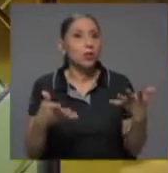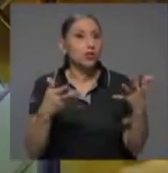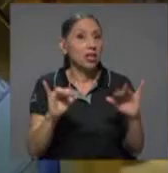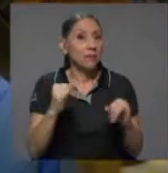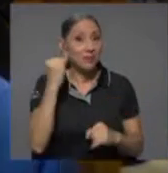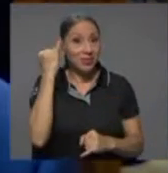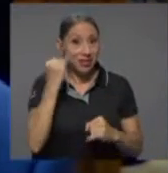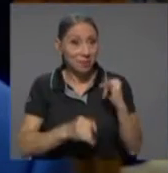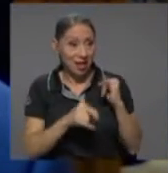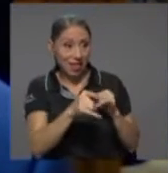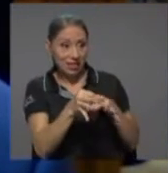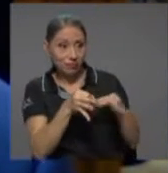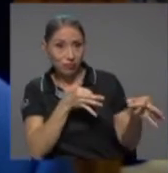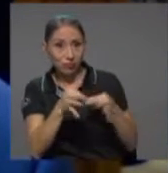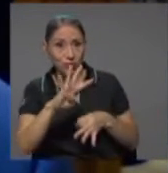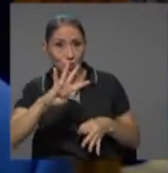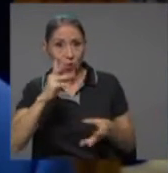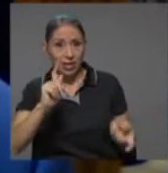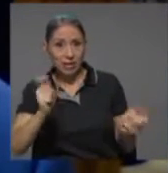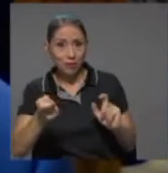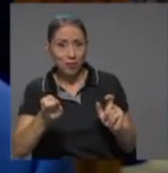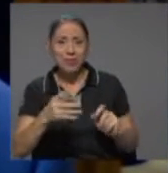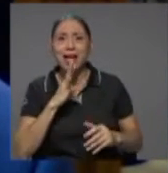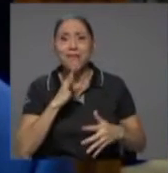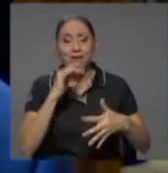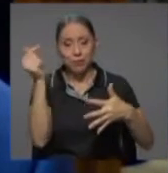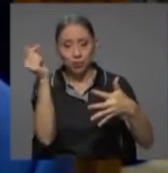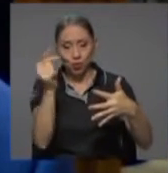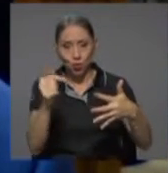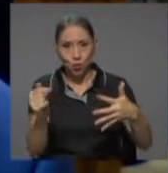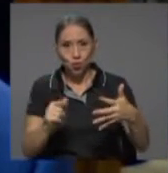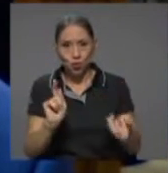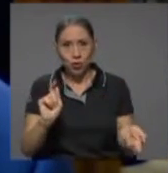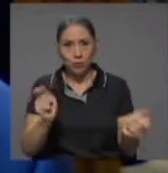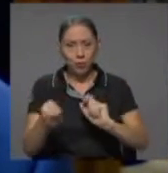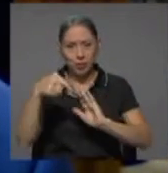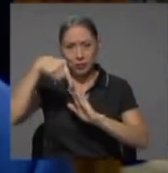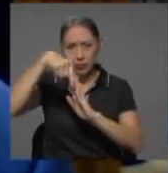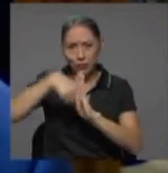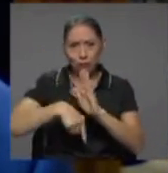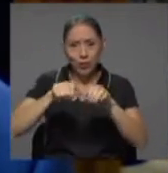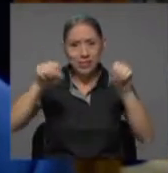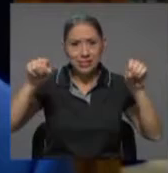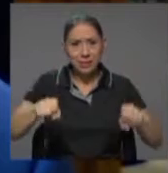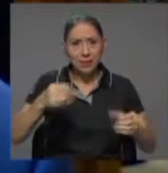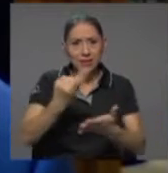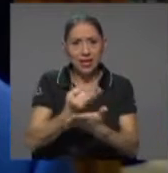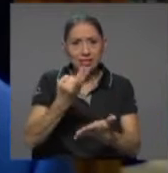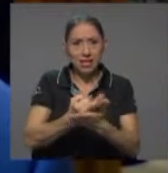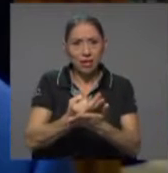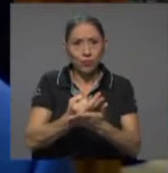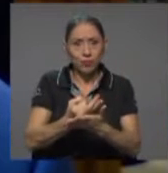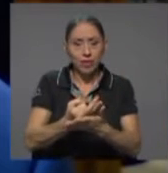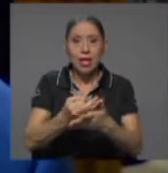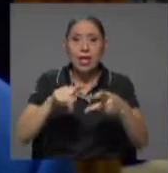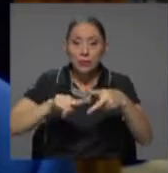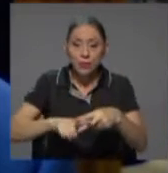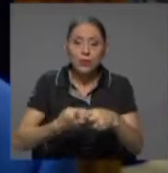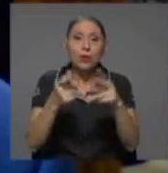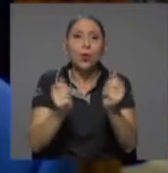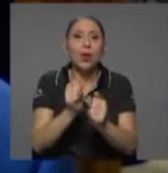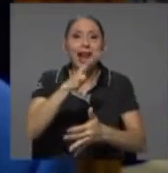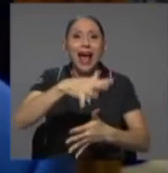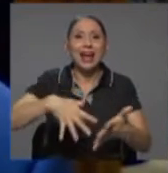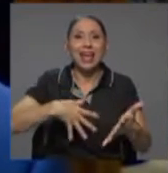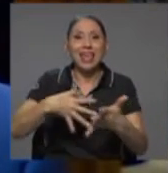que era la cuarta reforma. Hablábamos de un conjunto de reformas profundas al sistema financiero que se introducen en el contexto de la agenda de acceso de Costa